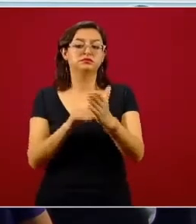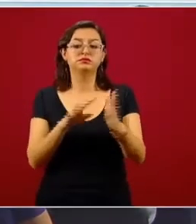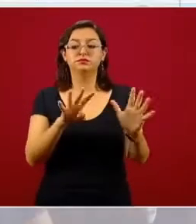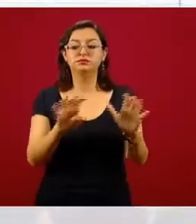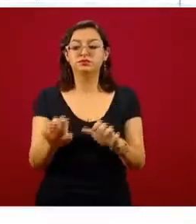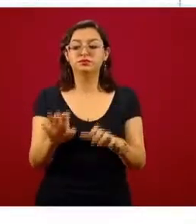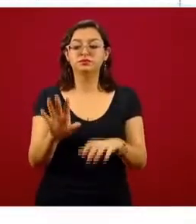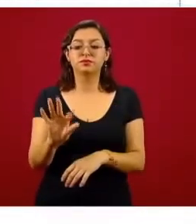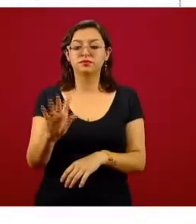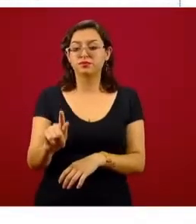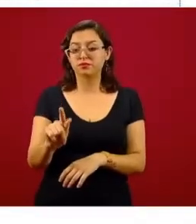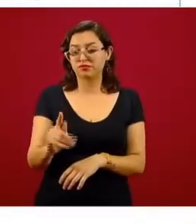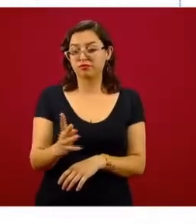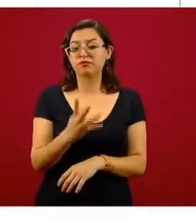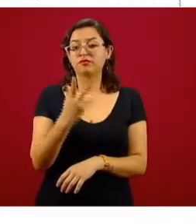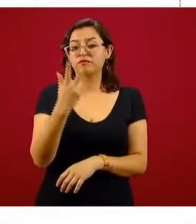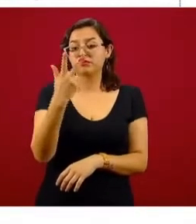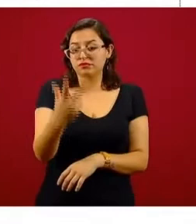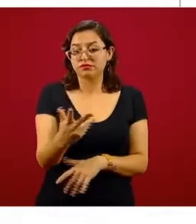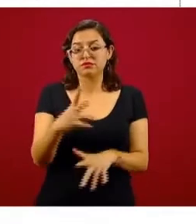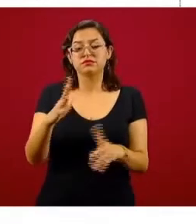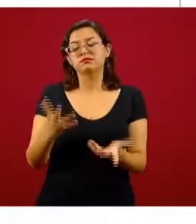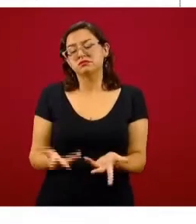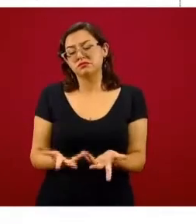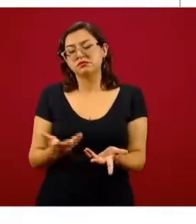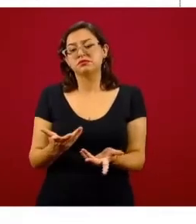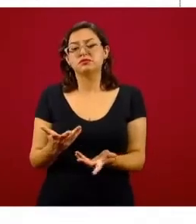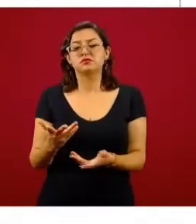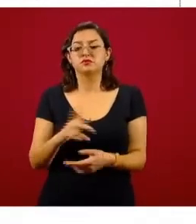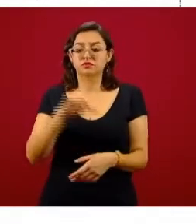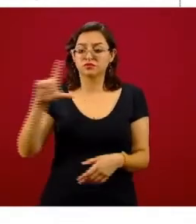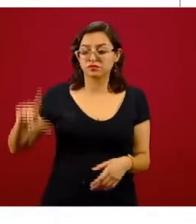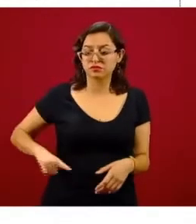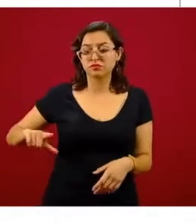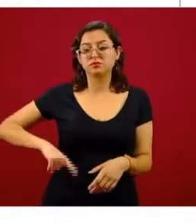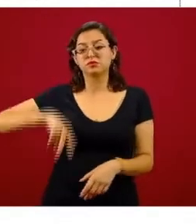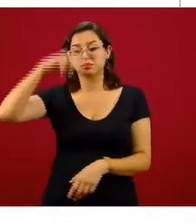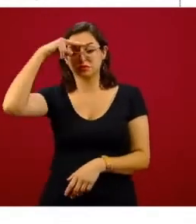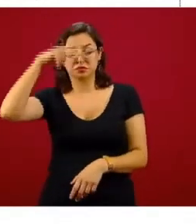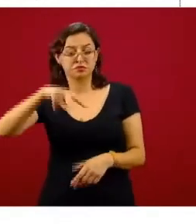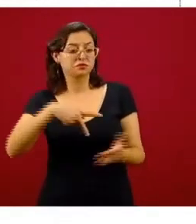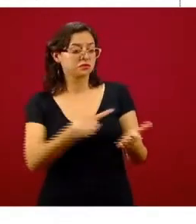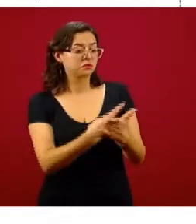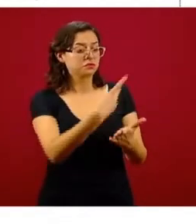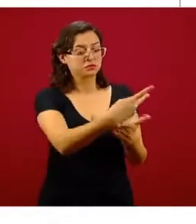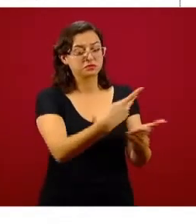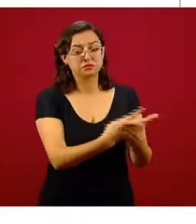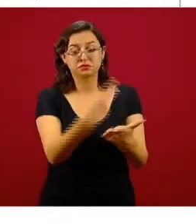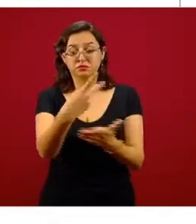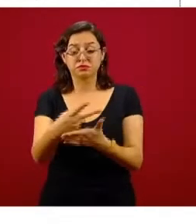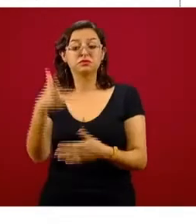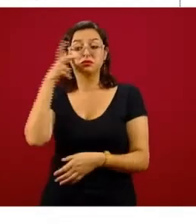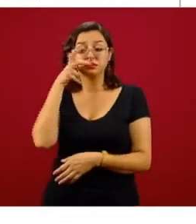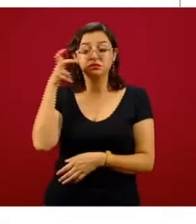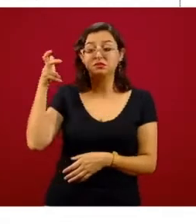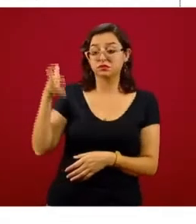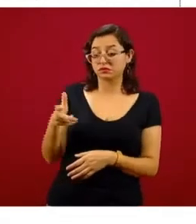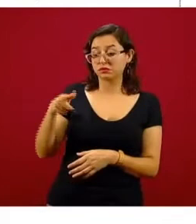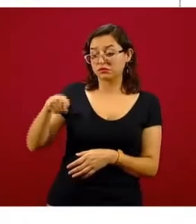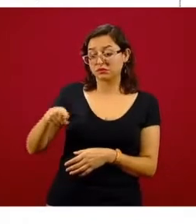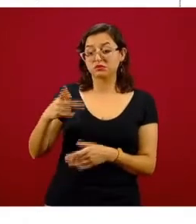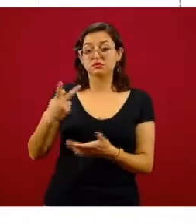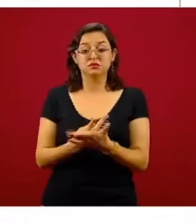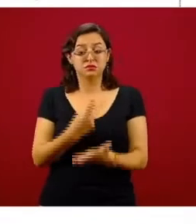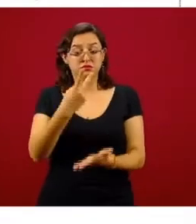que se incorporó a otras condecoraciones que entrega el Estado mexicano. Esta se trata de una condecoración